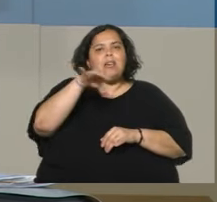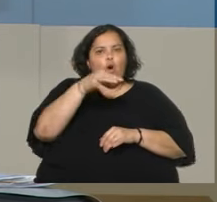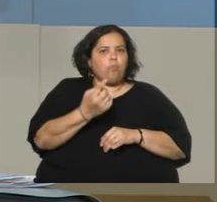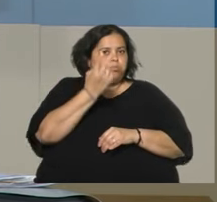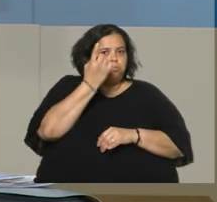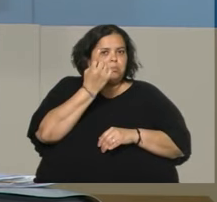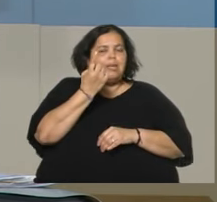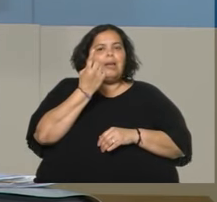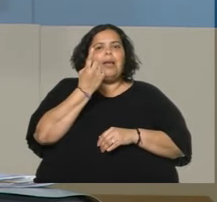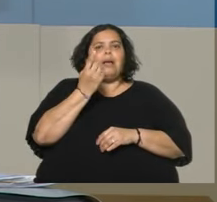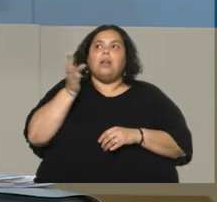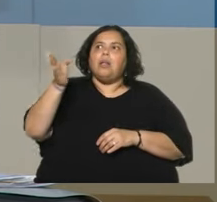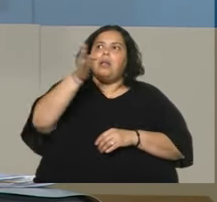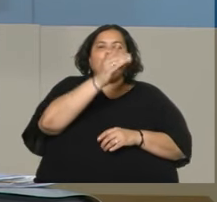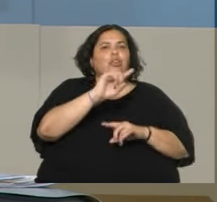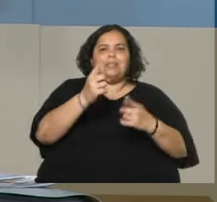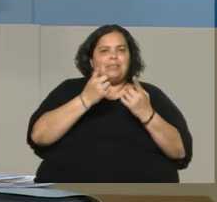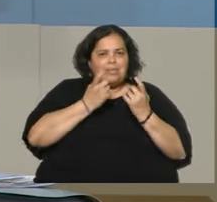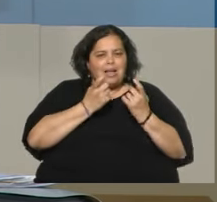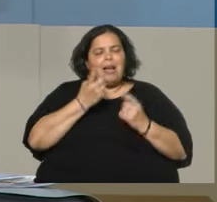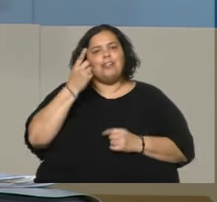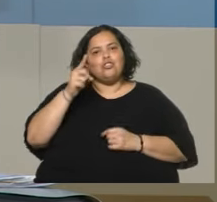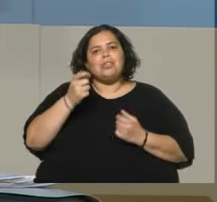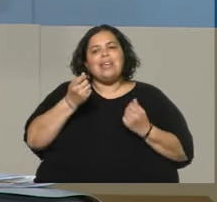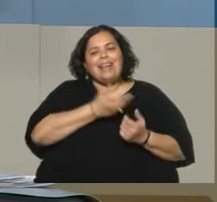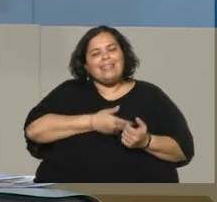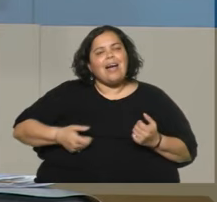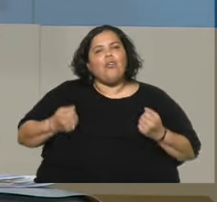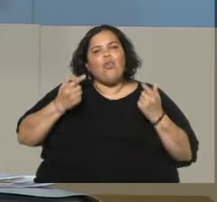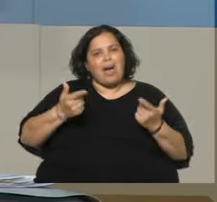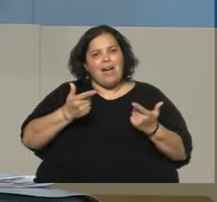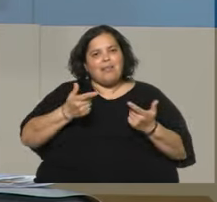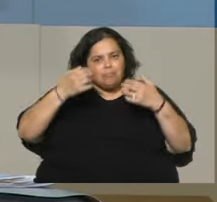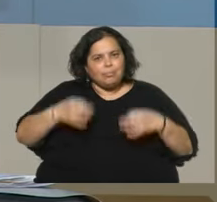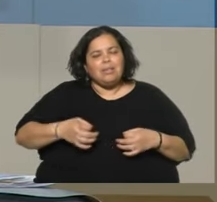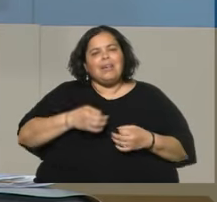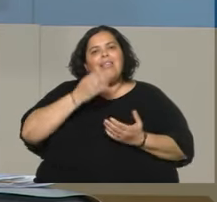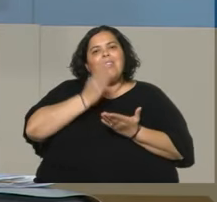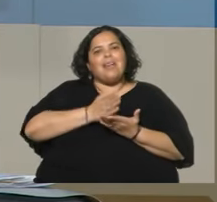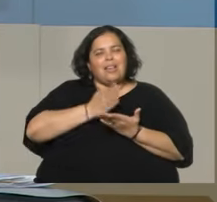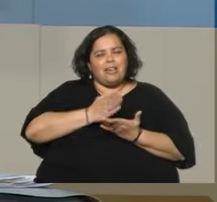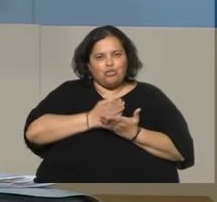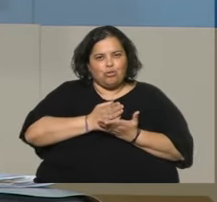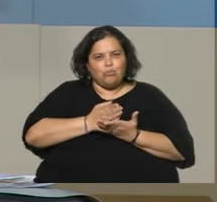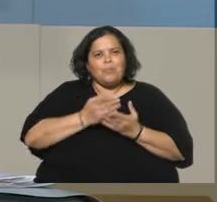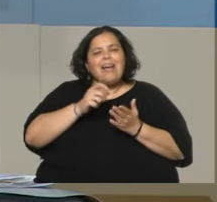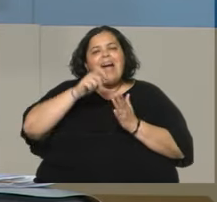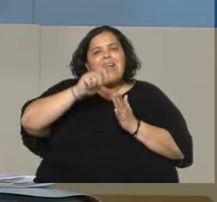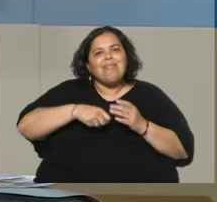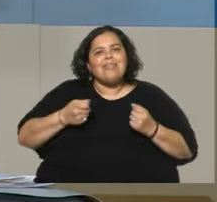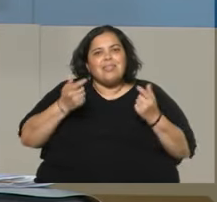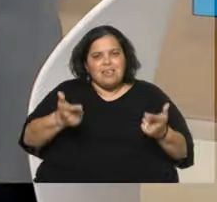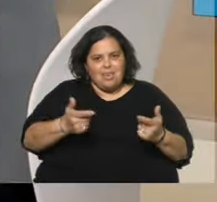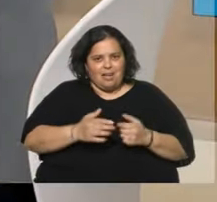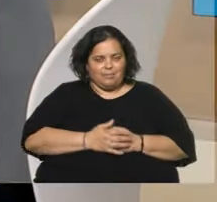que es el Estado garantizando derechos y respaldando y fortaleciendo a las familias como el primer núcleo estructurador que tiene la